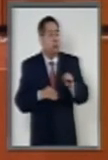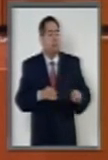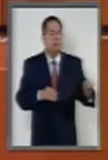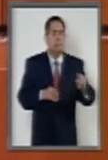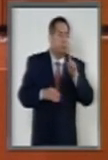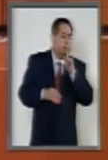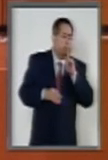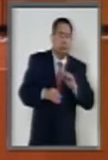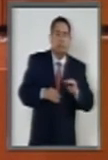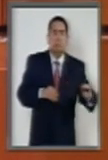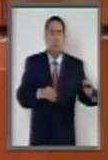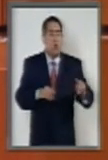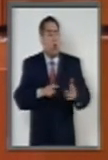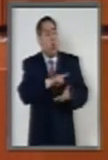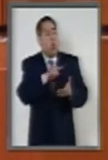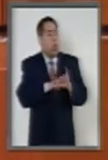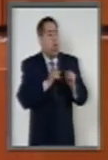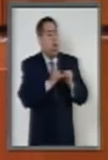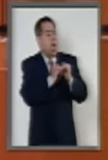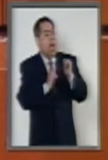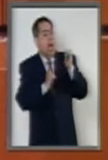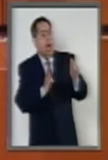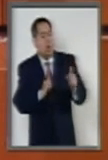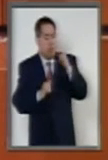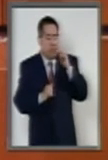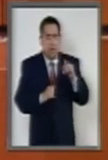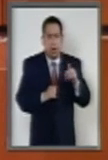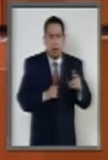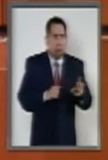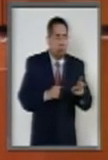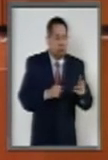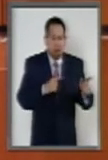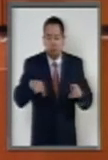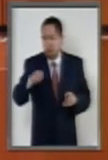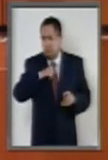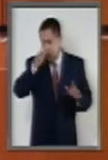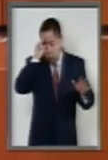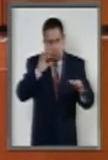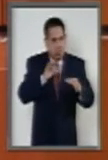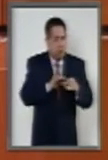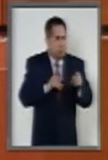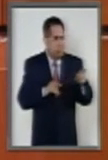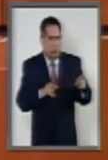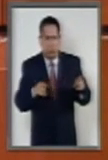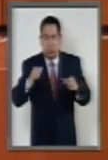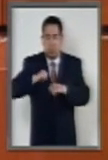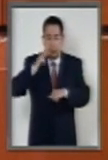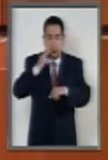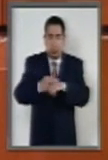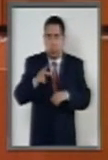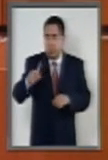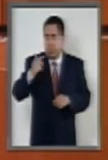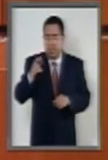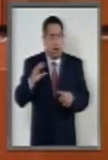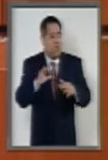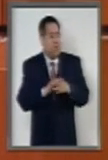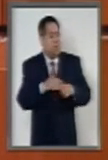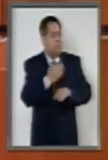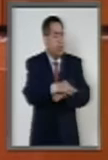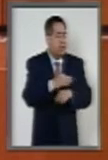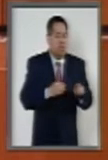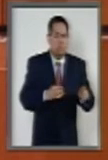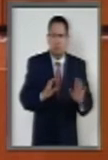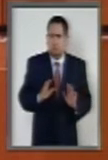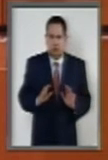sólo como una instancia creada mediante un acuerdo de la persona titular de la PGR. Es decir,